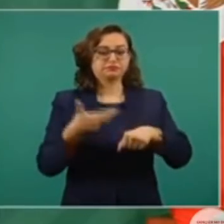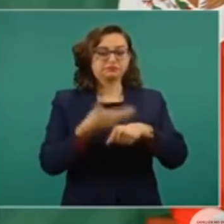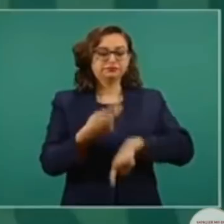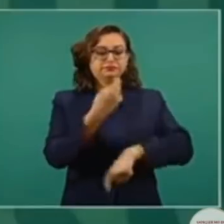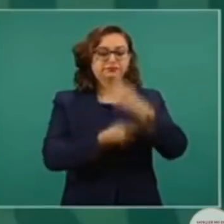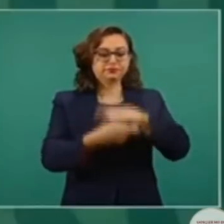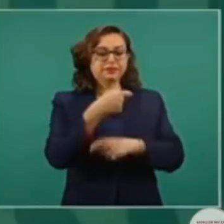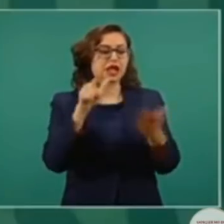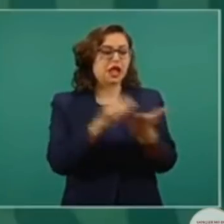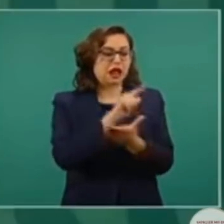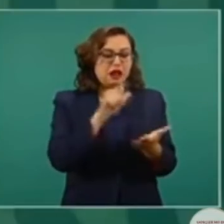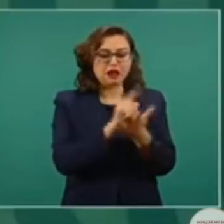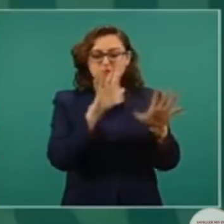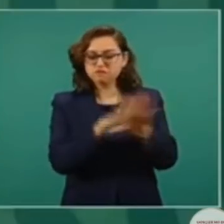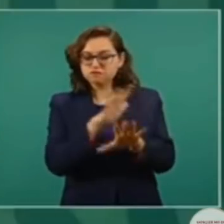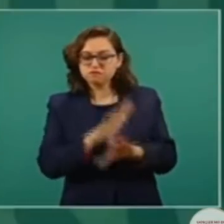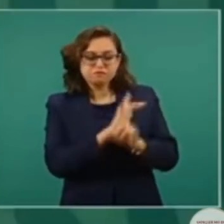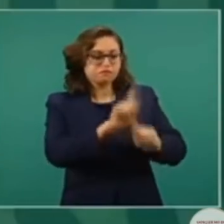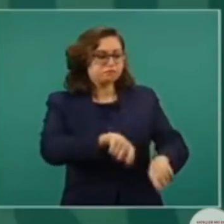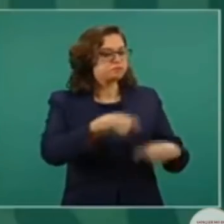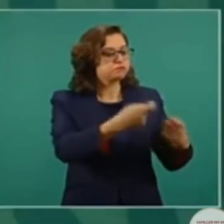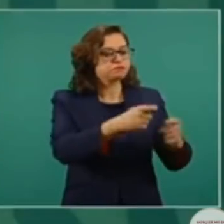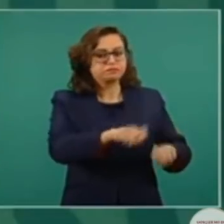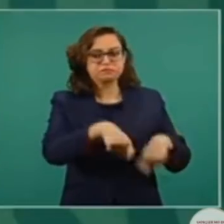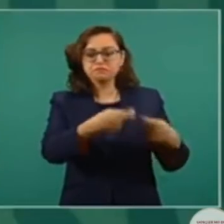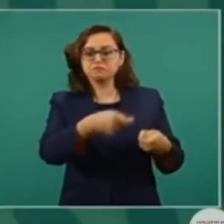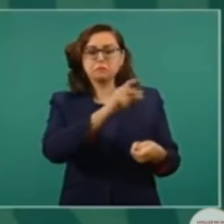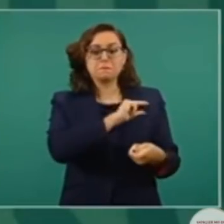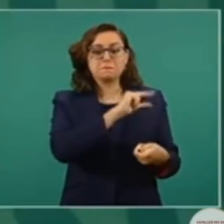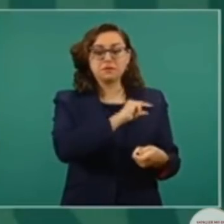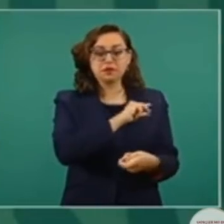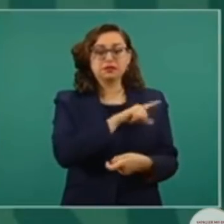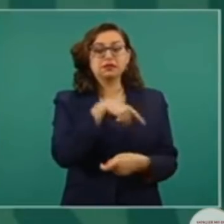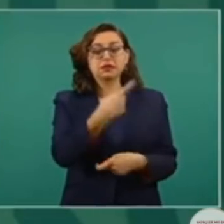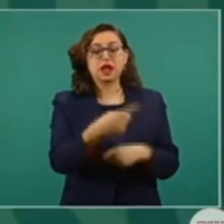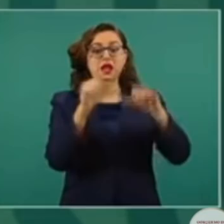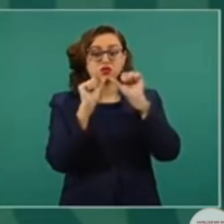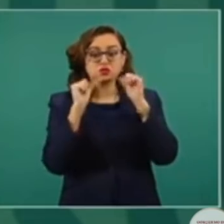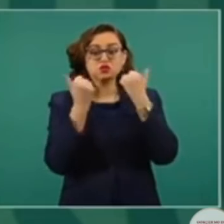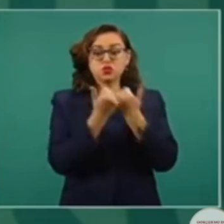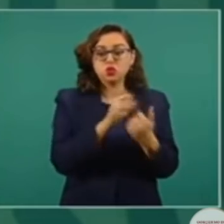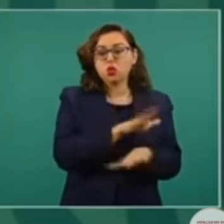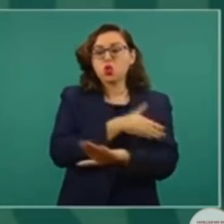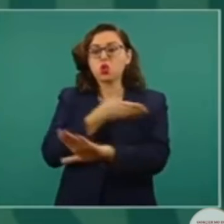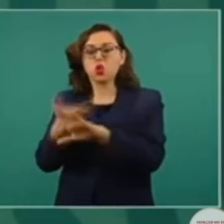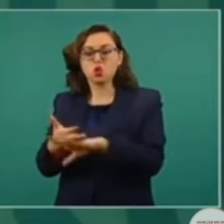reformas estructurales. Esta organización estaba en contra de los maestros